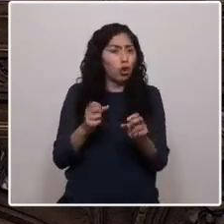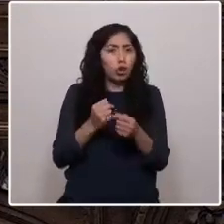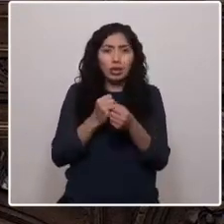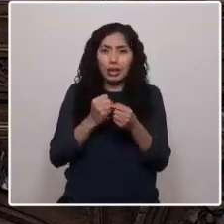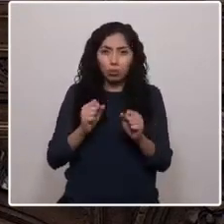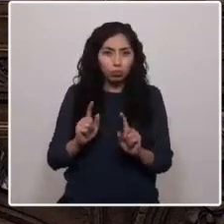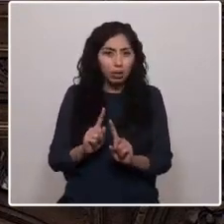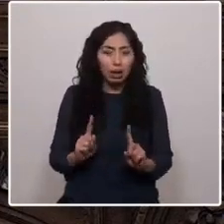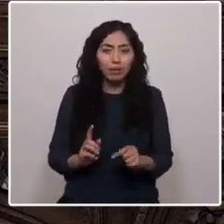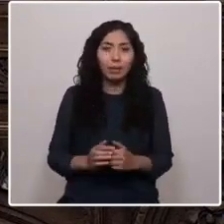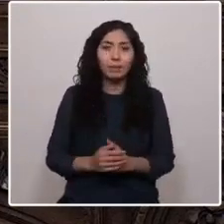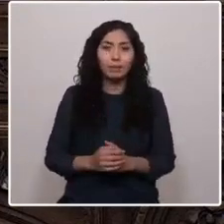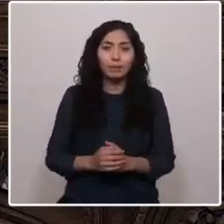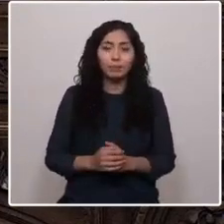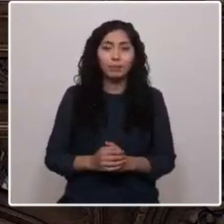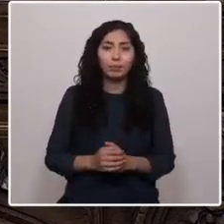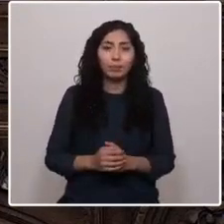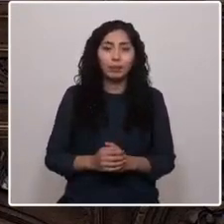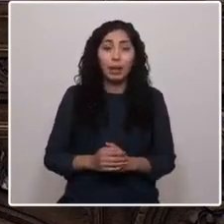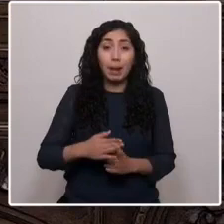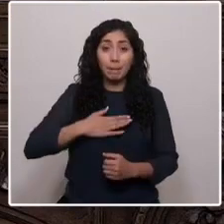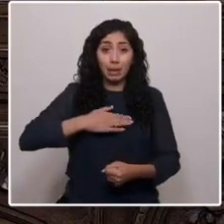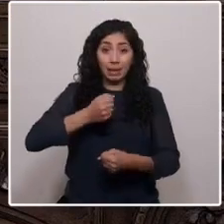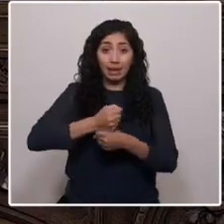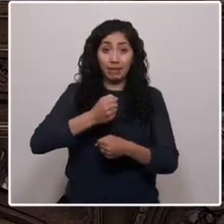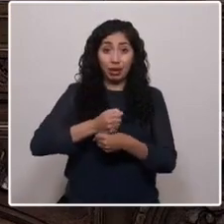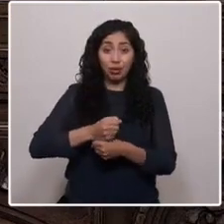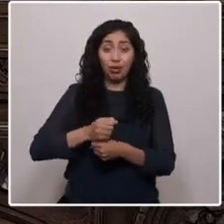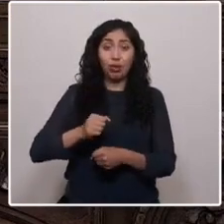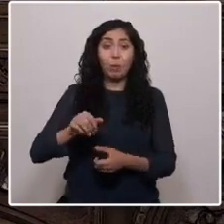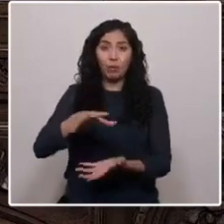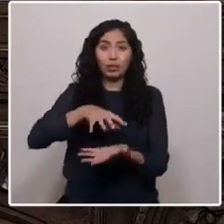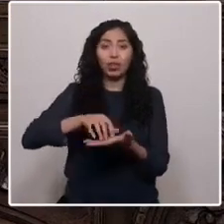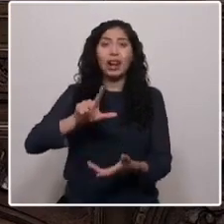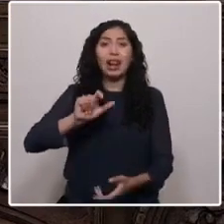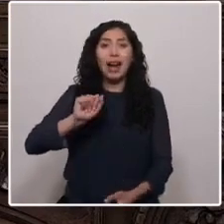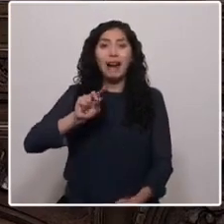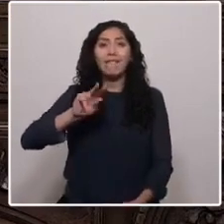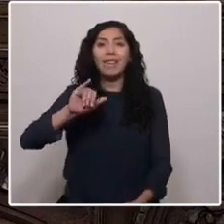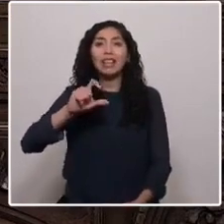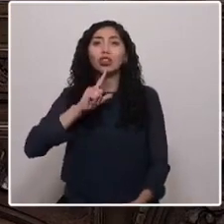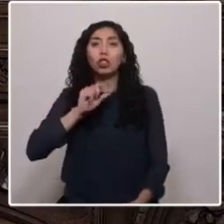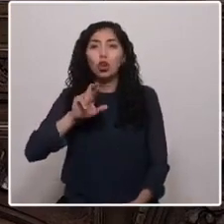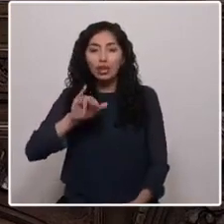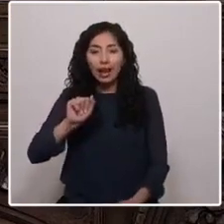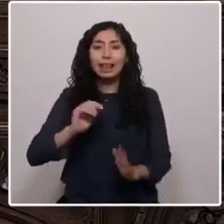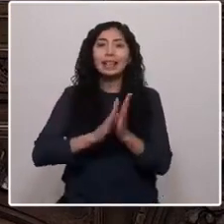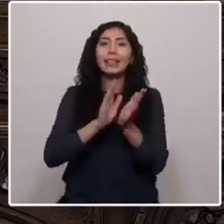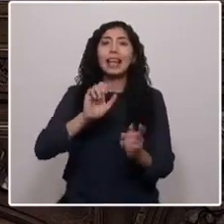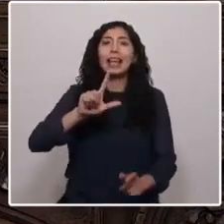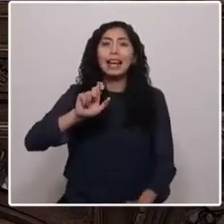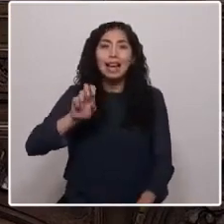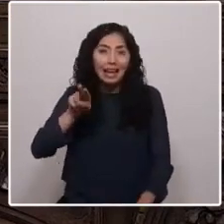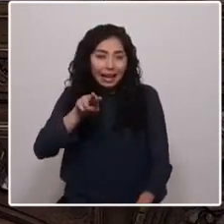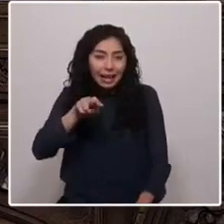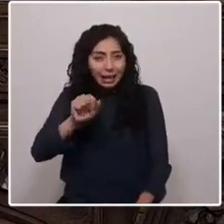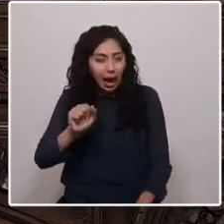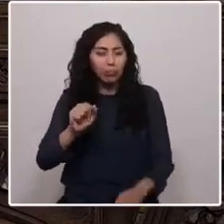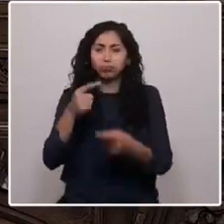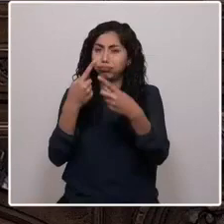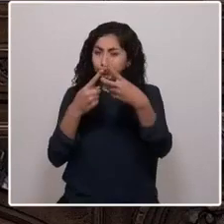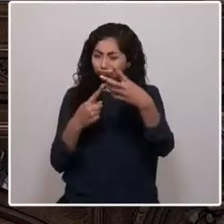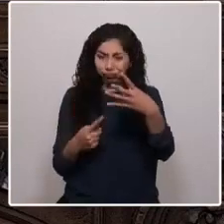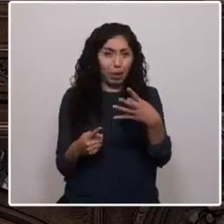En mi trabajo en la Victoria, Santa Elena, 6 de mayo, y otras muchas poblaciones en las que he trabajado,